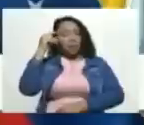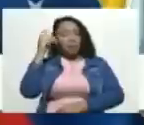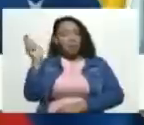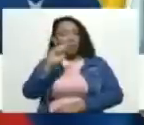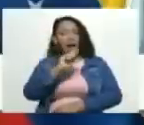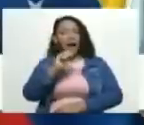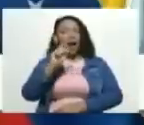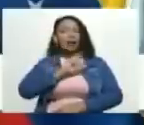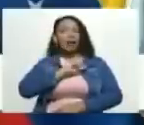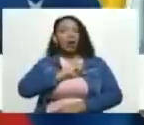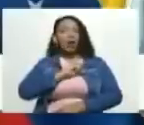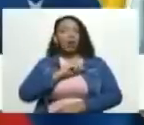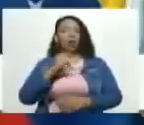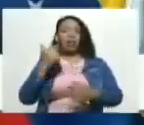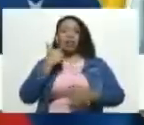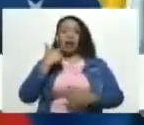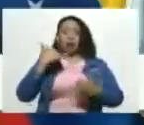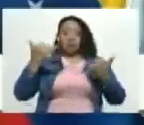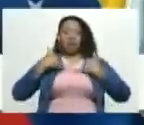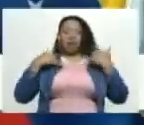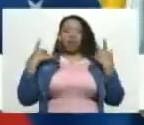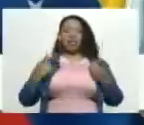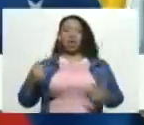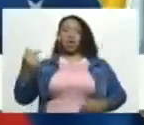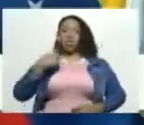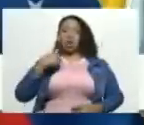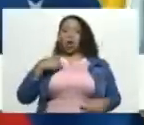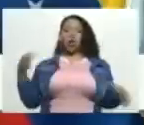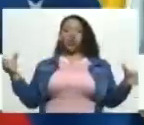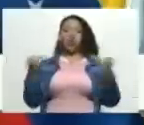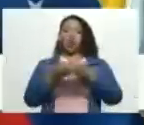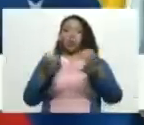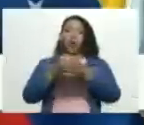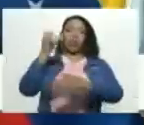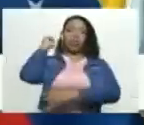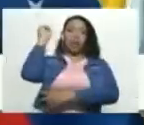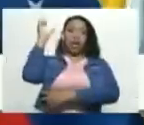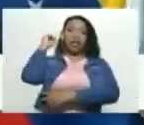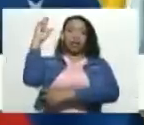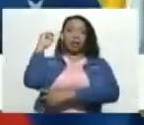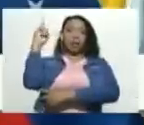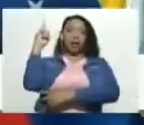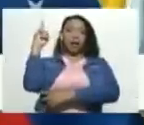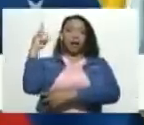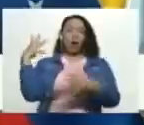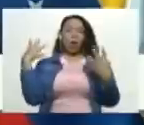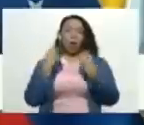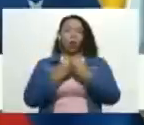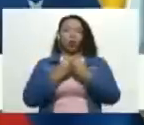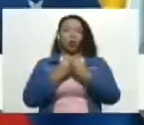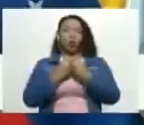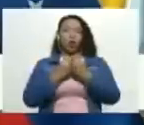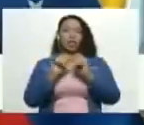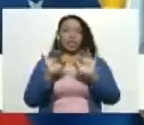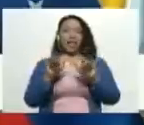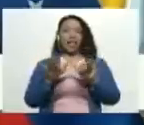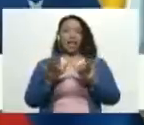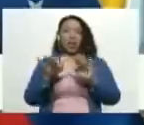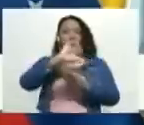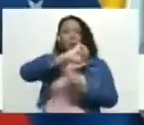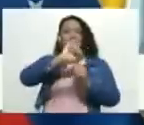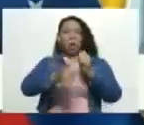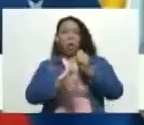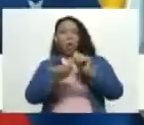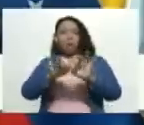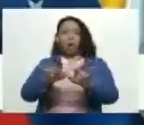autoproclamaron como que son la comisión parlamentaria con sus secretarios y subsecretarios